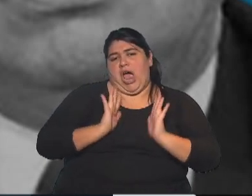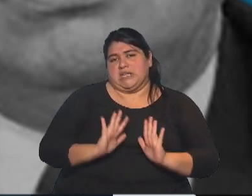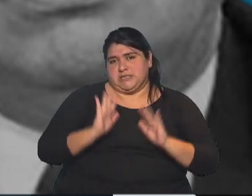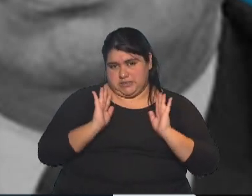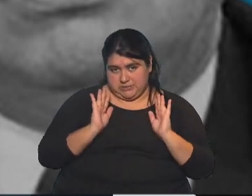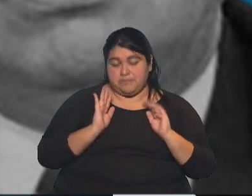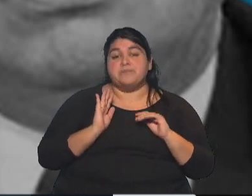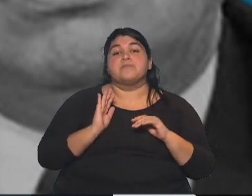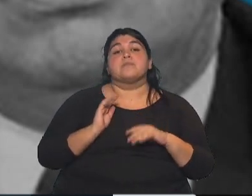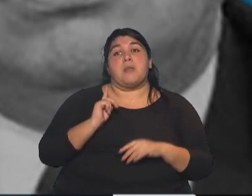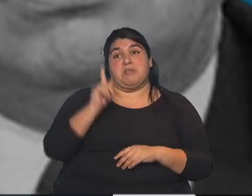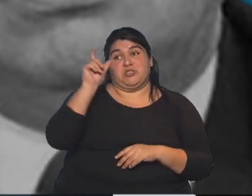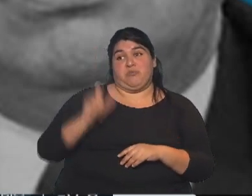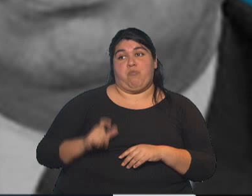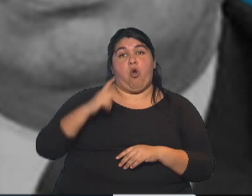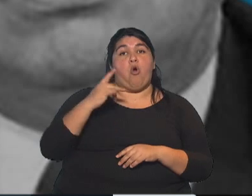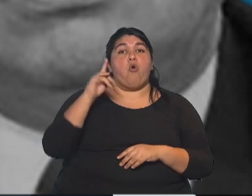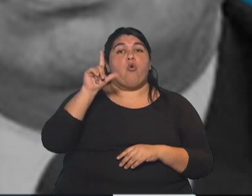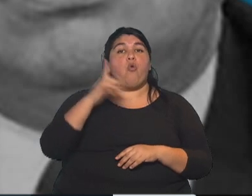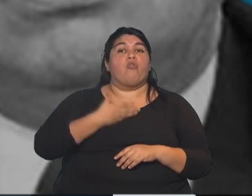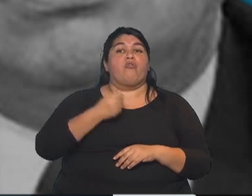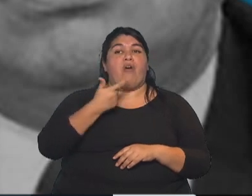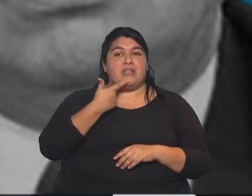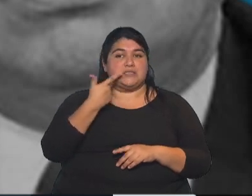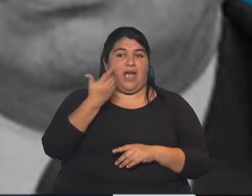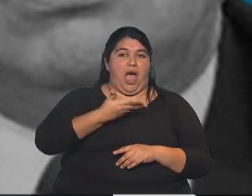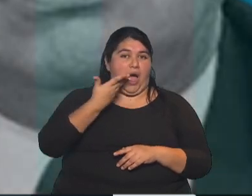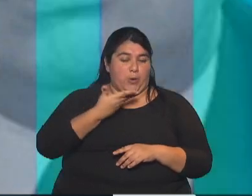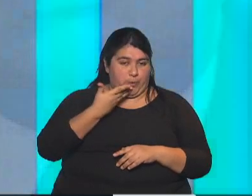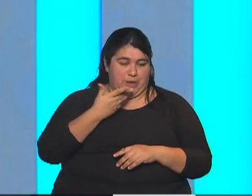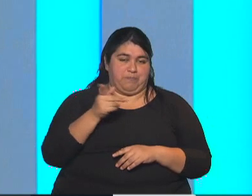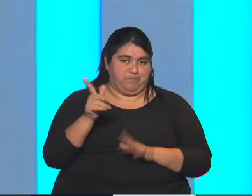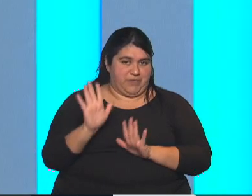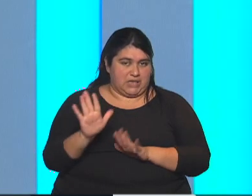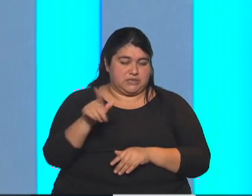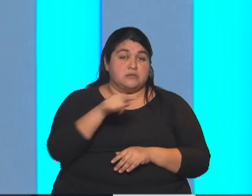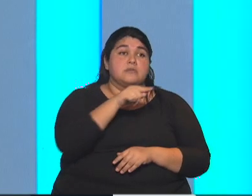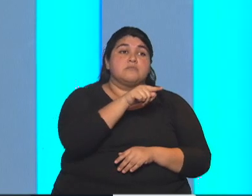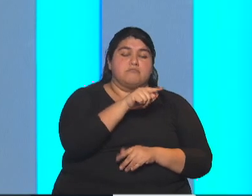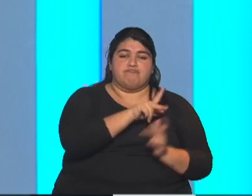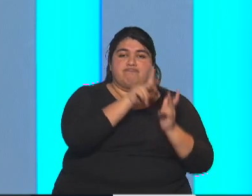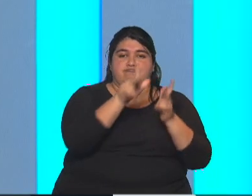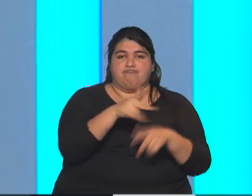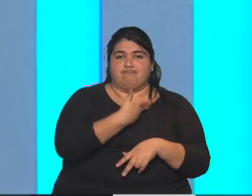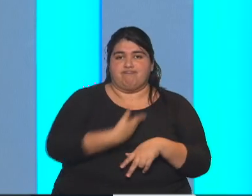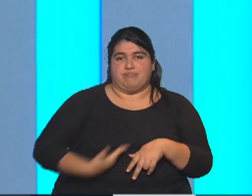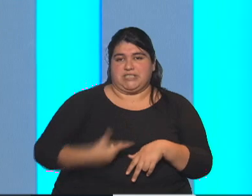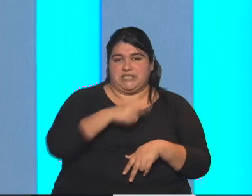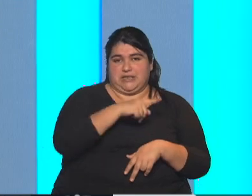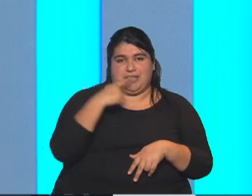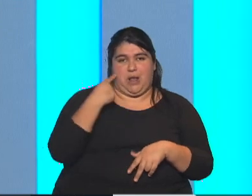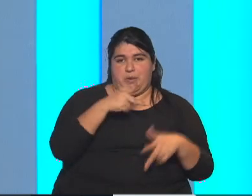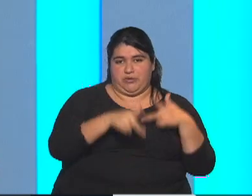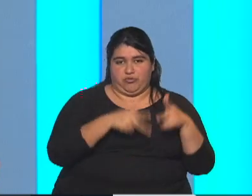está refiriendo a Matías Culfas cuando hace esa declaración, el presidente Alberto Fernández hoy a ser consultado sobre el